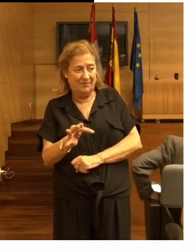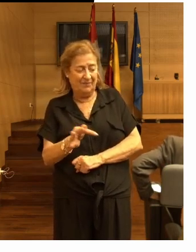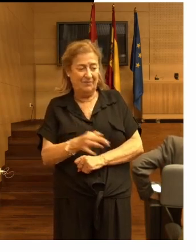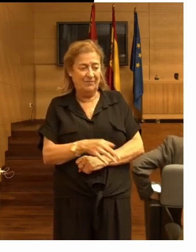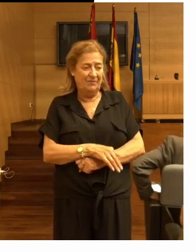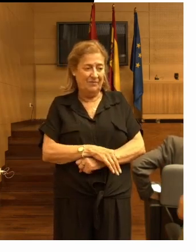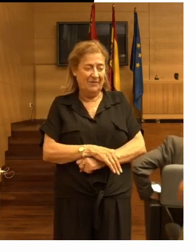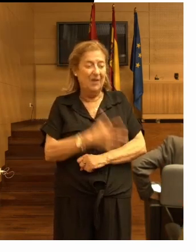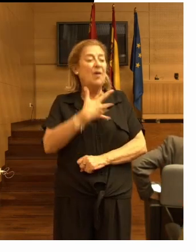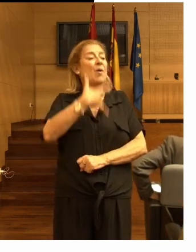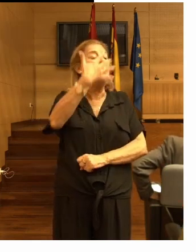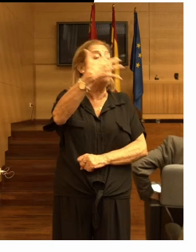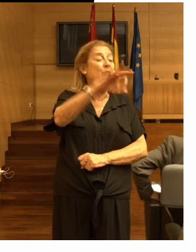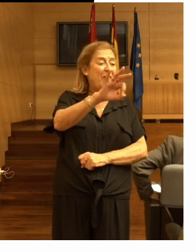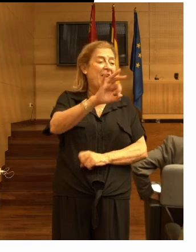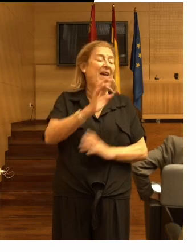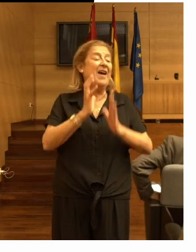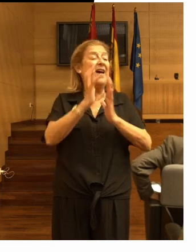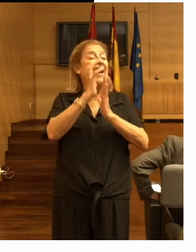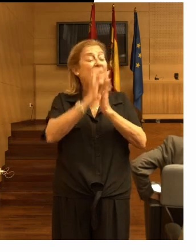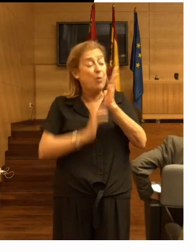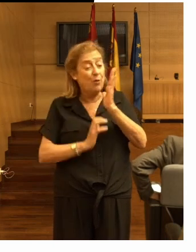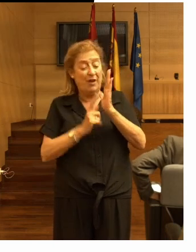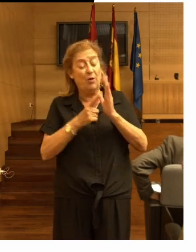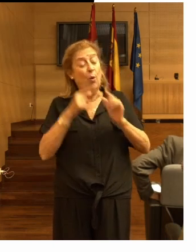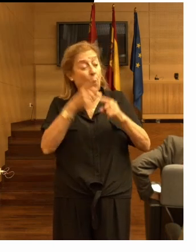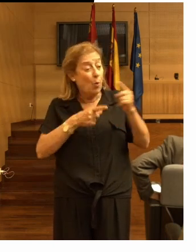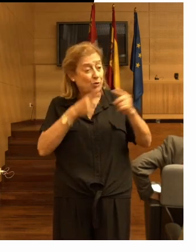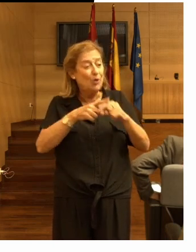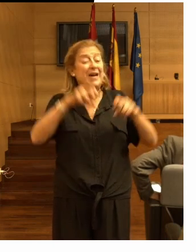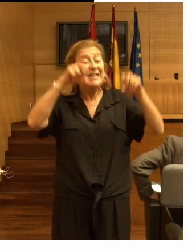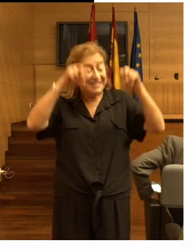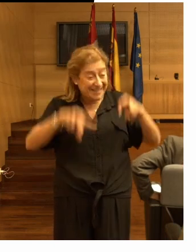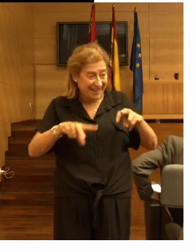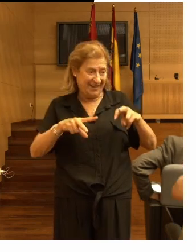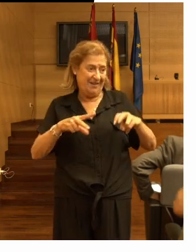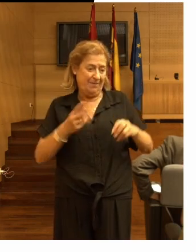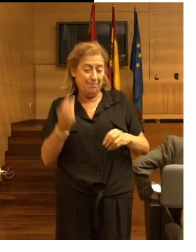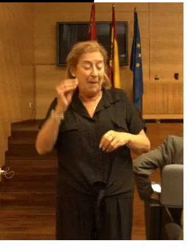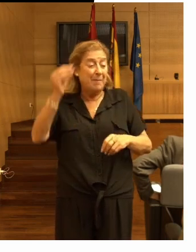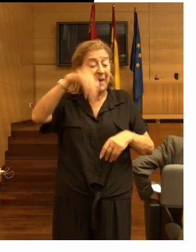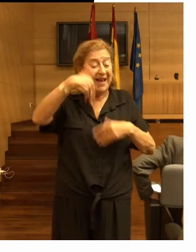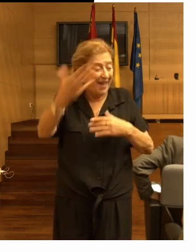se podía reducir su uso sin aumentar las caídas como lo hicimos